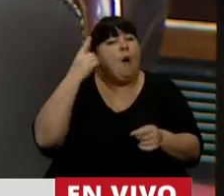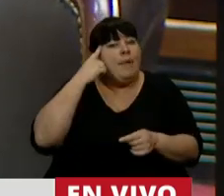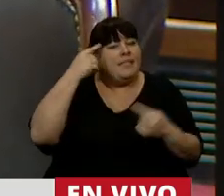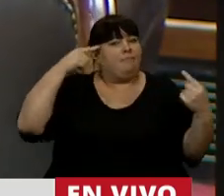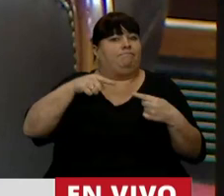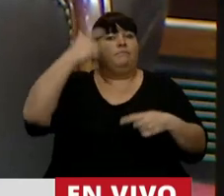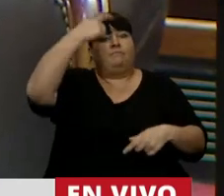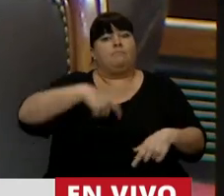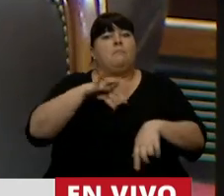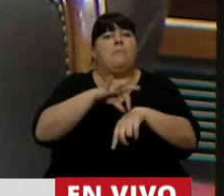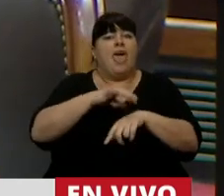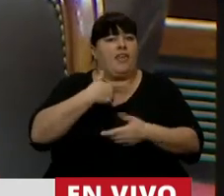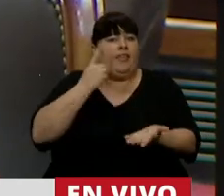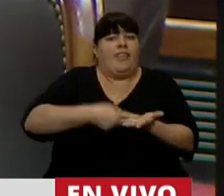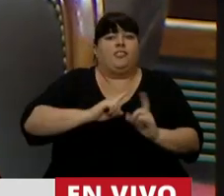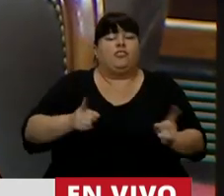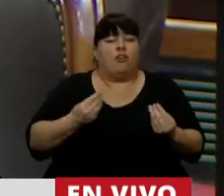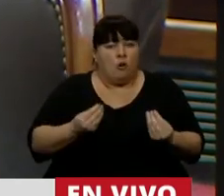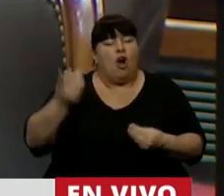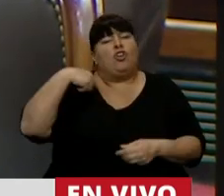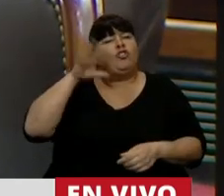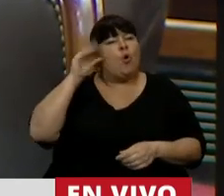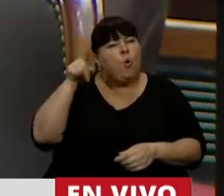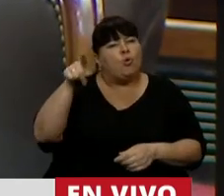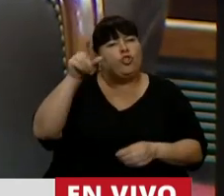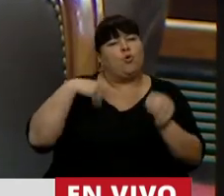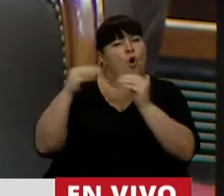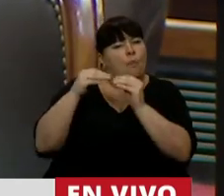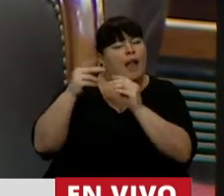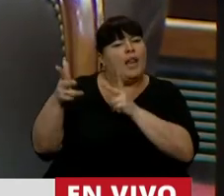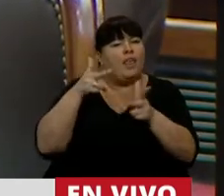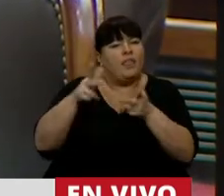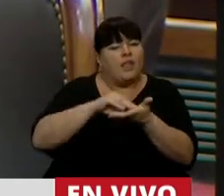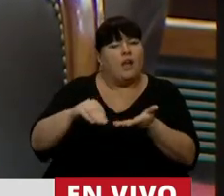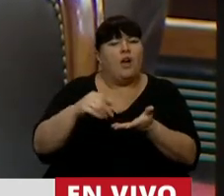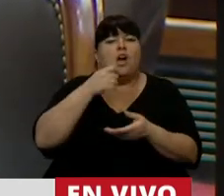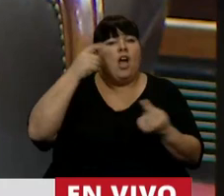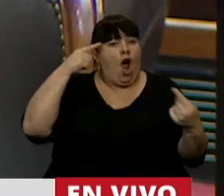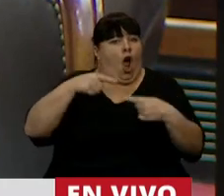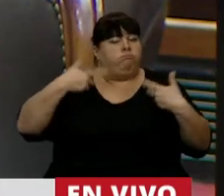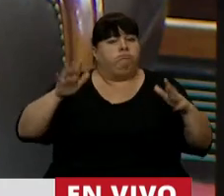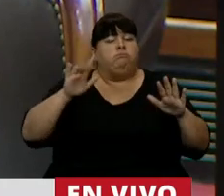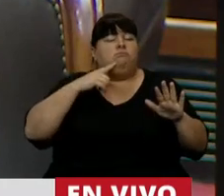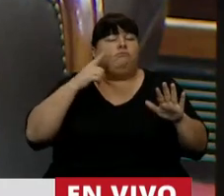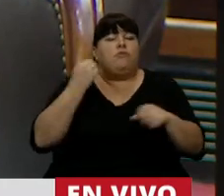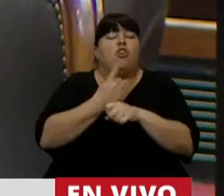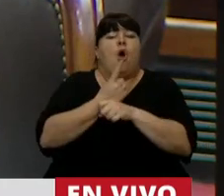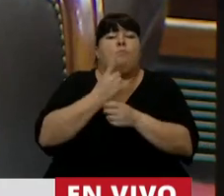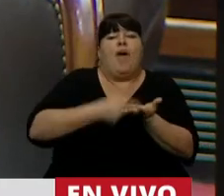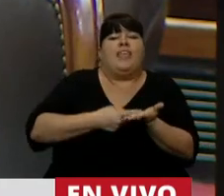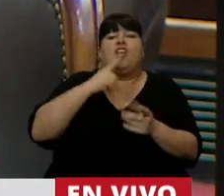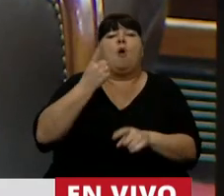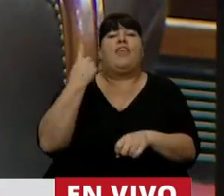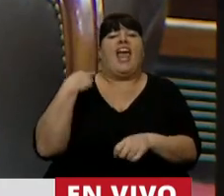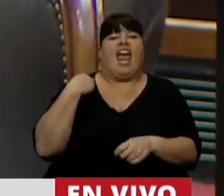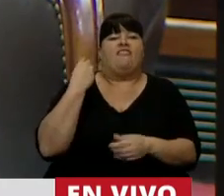la objeción en el personal de salud que lo asiste. El otro día escuché a un colega decir que un objetor de conciencia no podrá ser jefe de